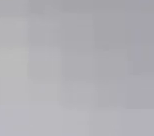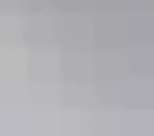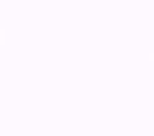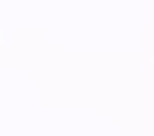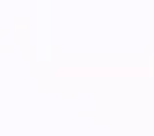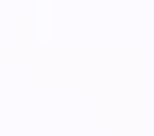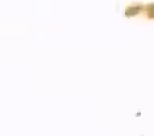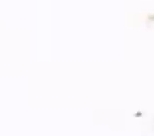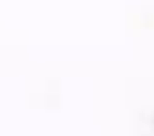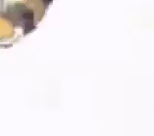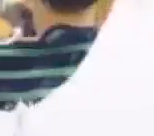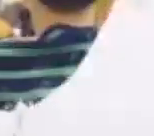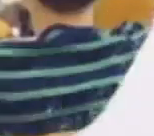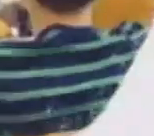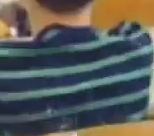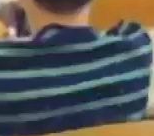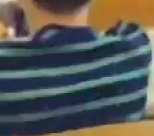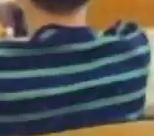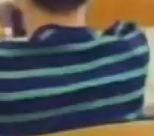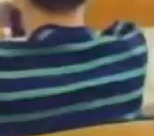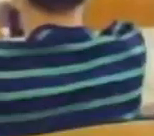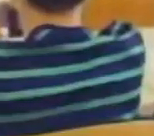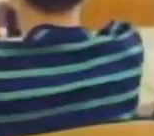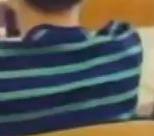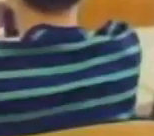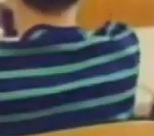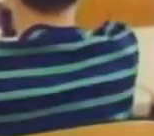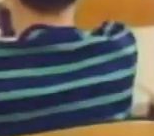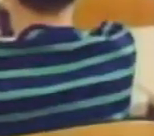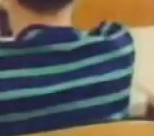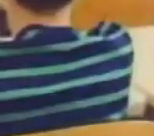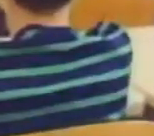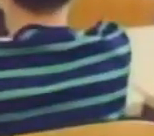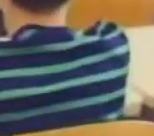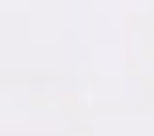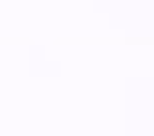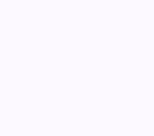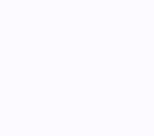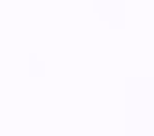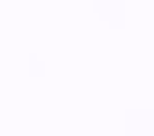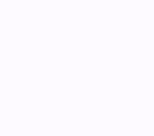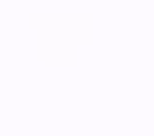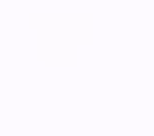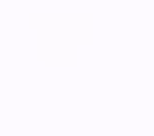A continuación, Comunicación y Lenguaje, Sexto Primaria.